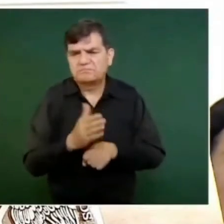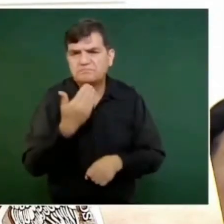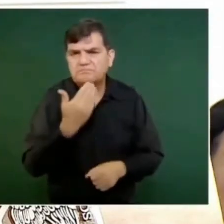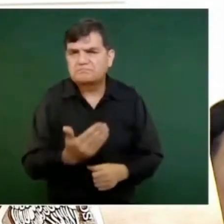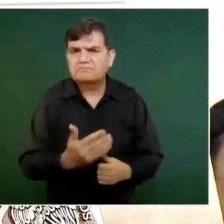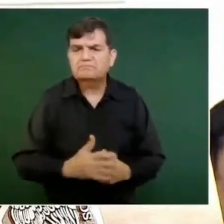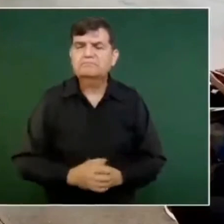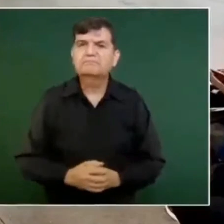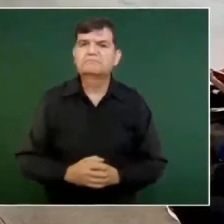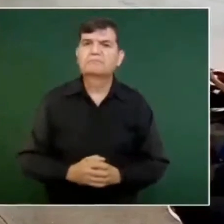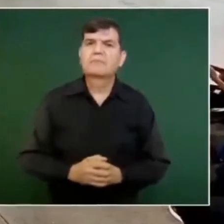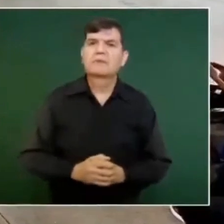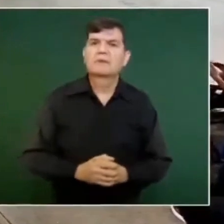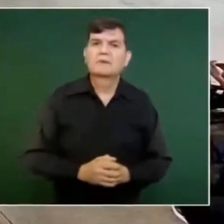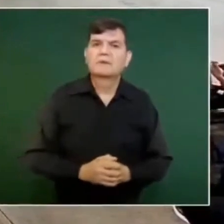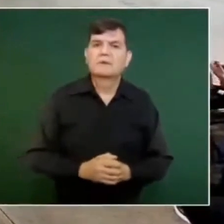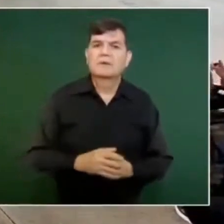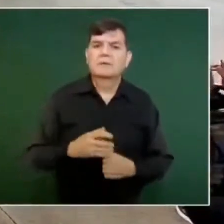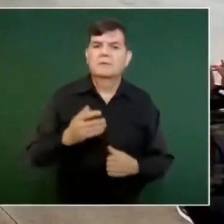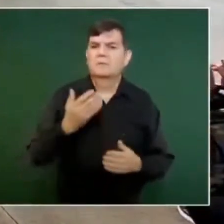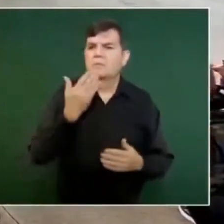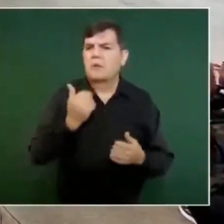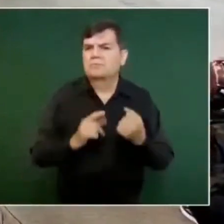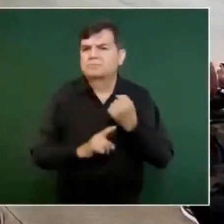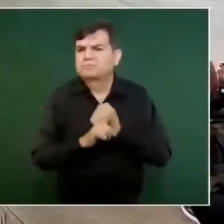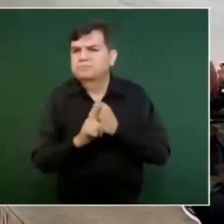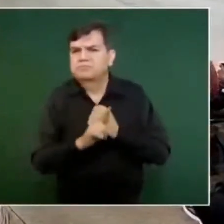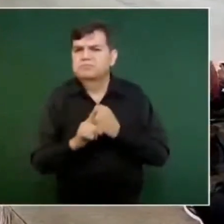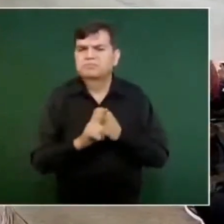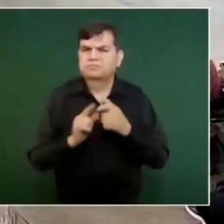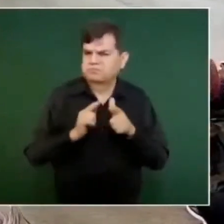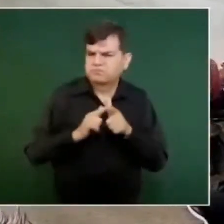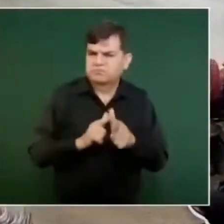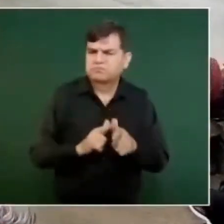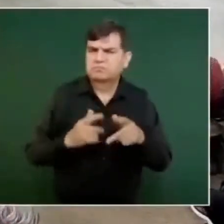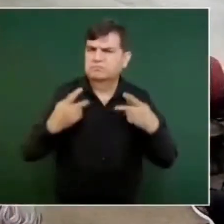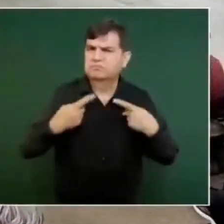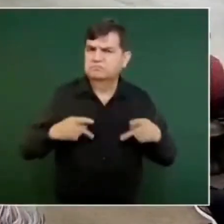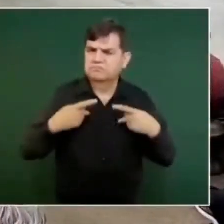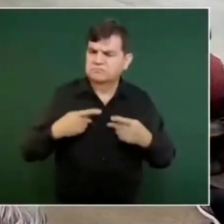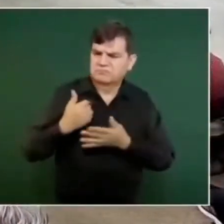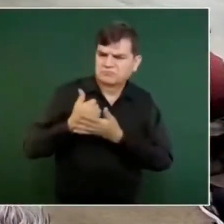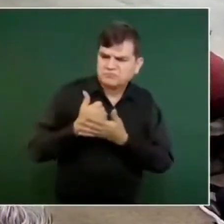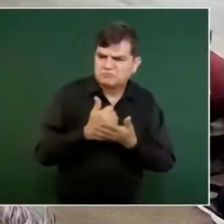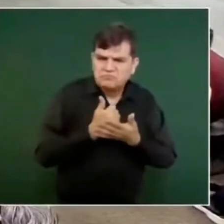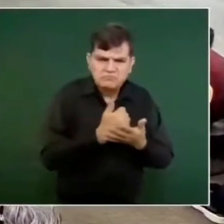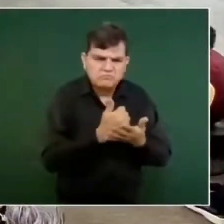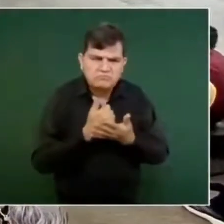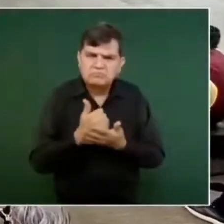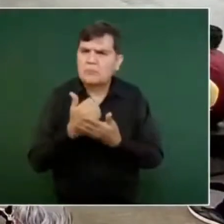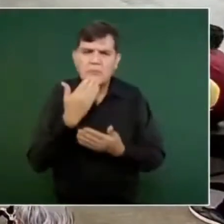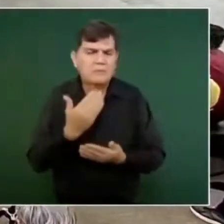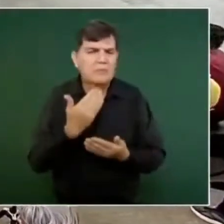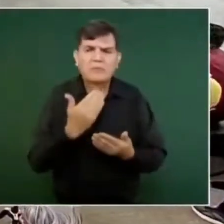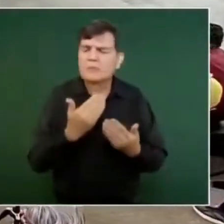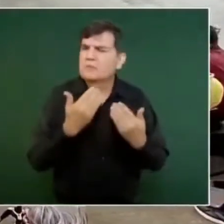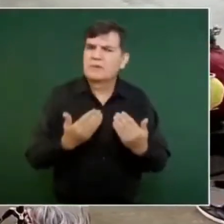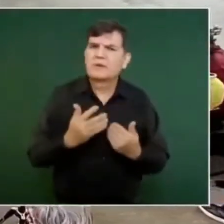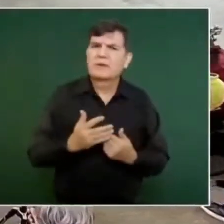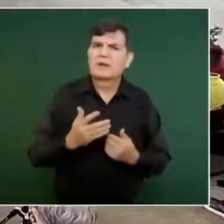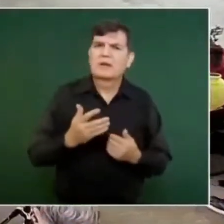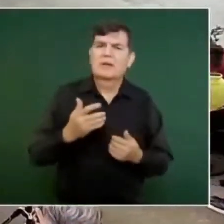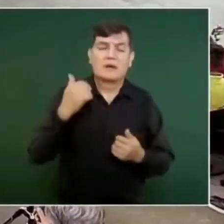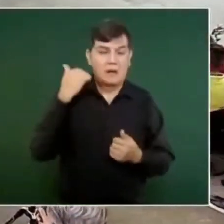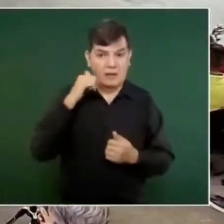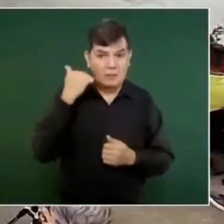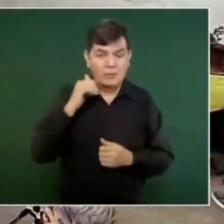no hemos tenido contratiempos, la gente está ayudando mucho la gente de